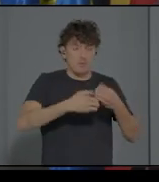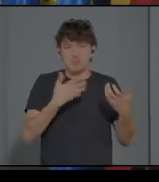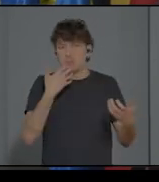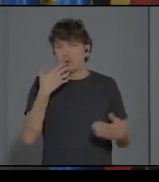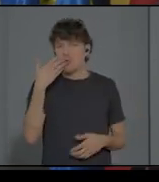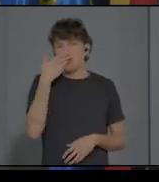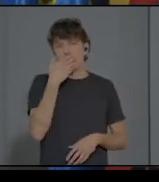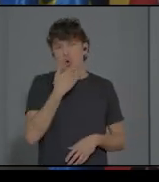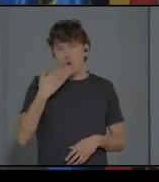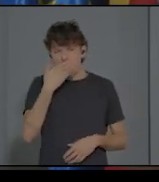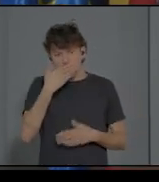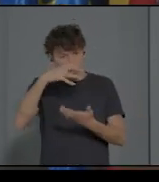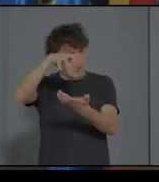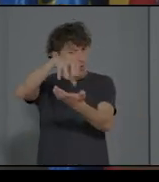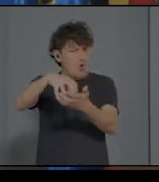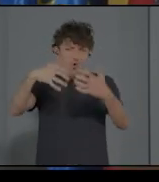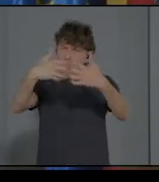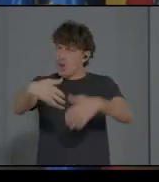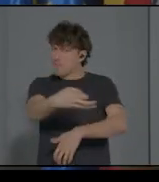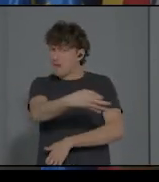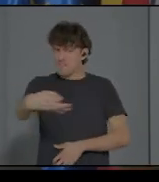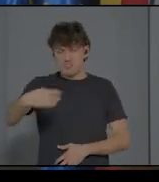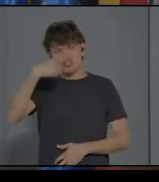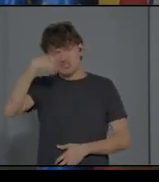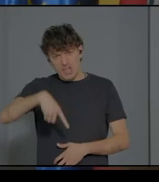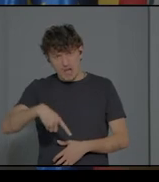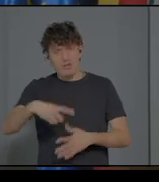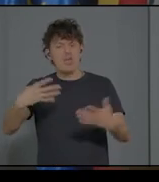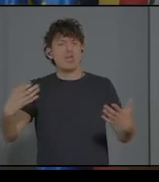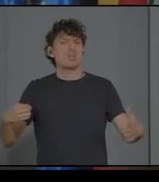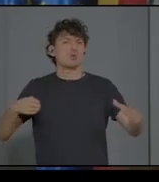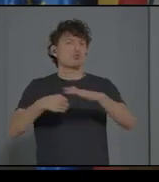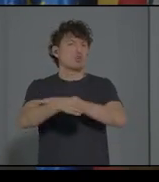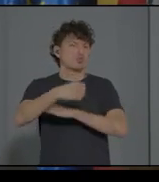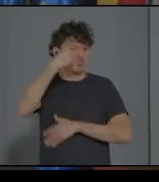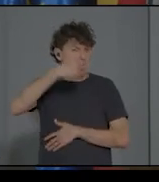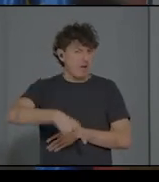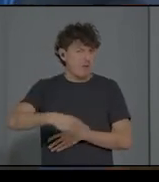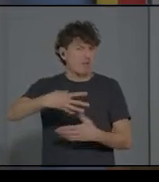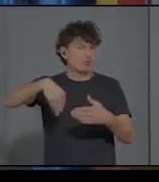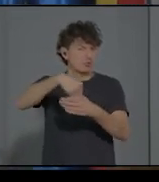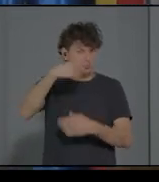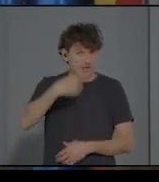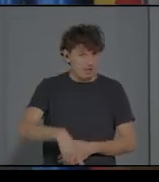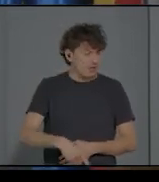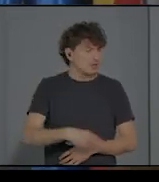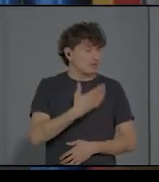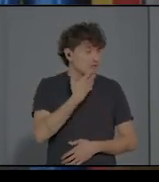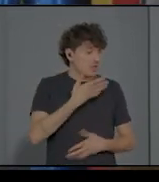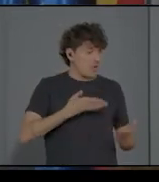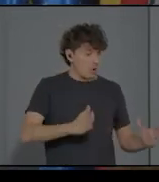saben lo que es la inclusión. Si mandas a tu hijo a ese colegio, puedes encontrar profesores que no